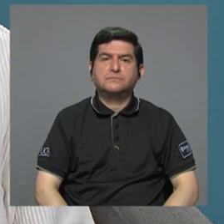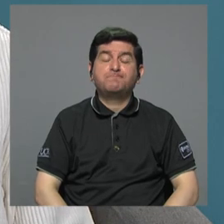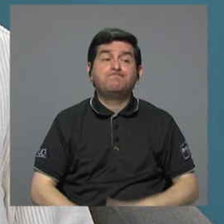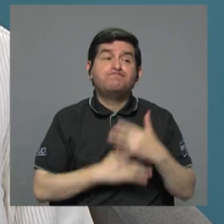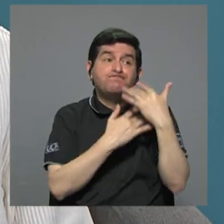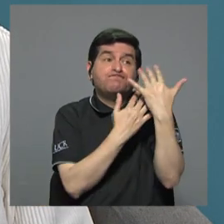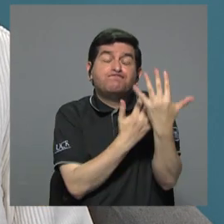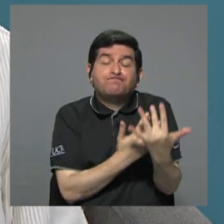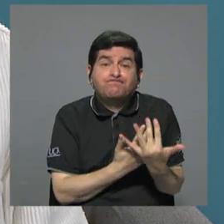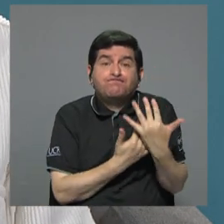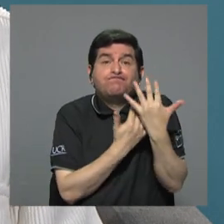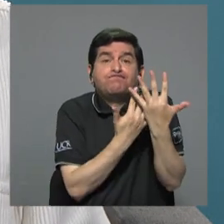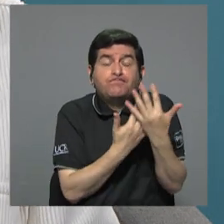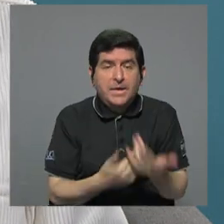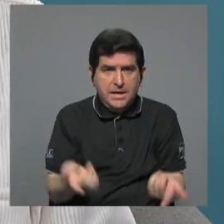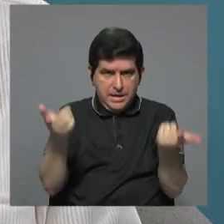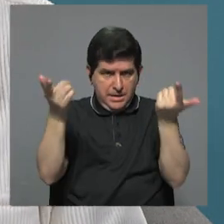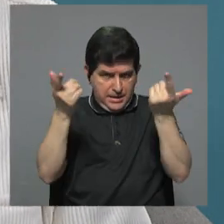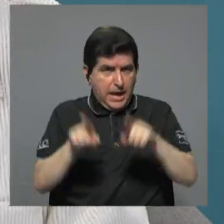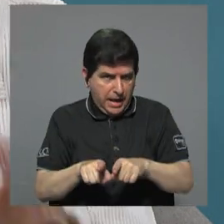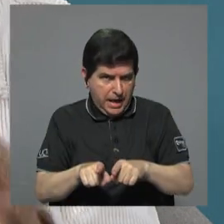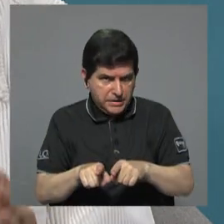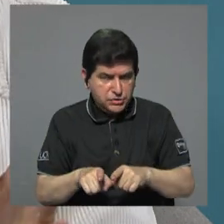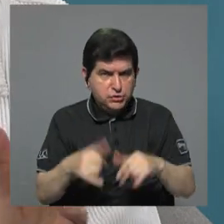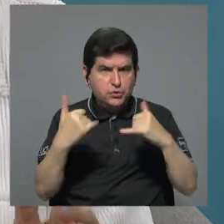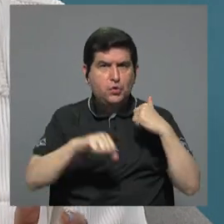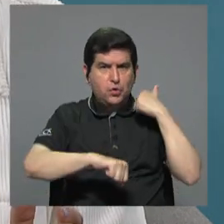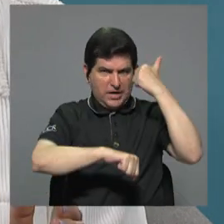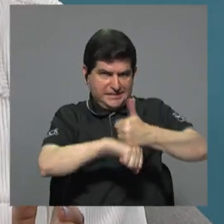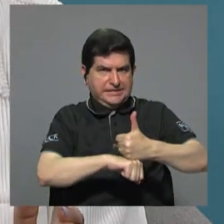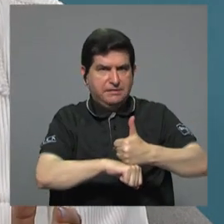esperemos que este hecho ya marque